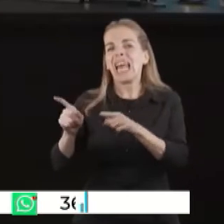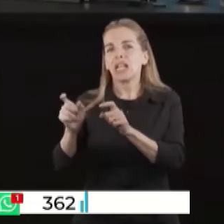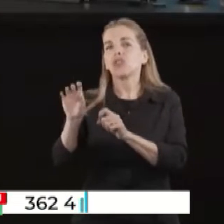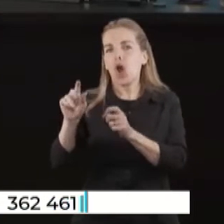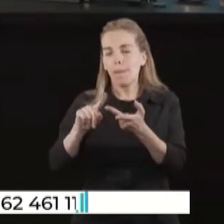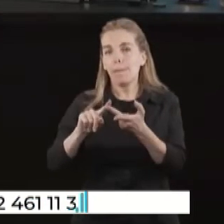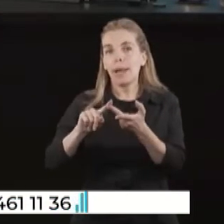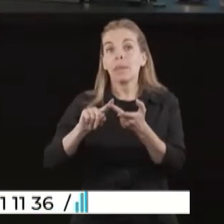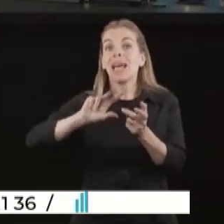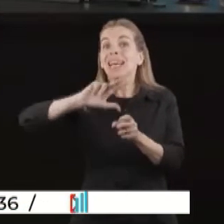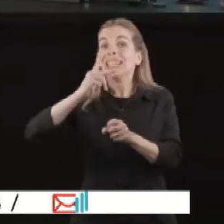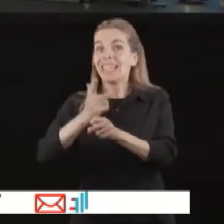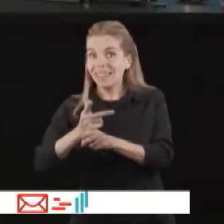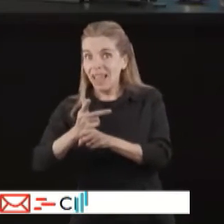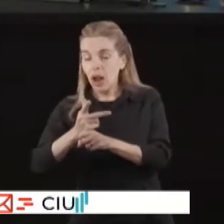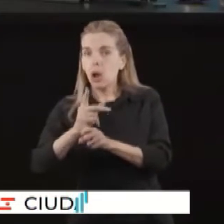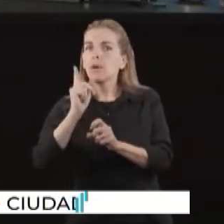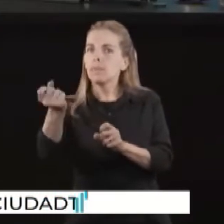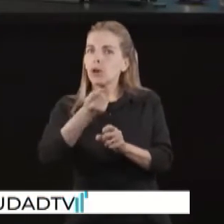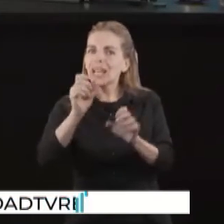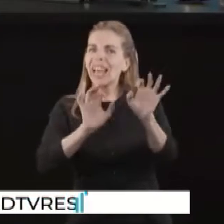Y el tercer paso son los datos del hogar.